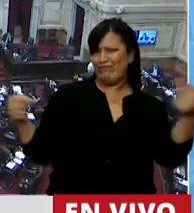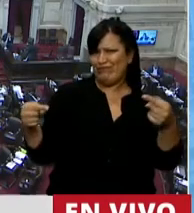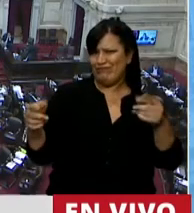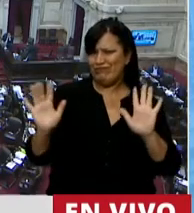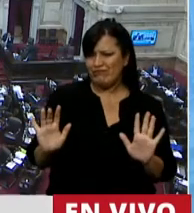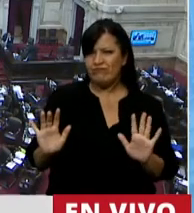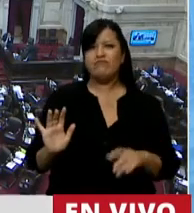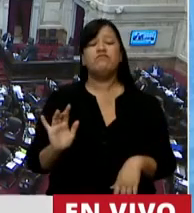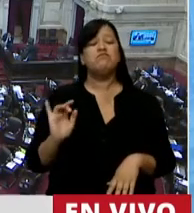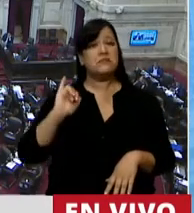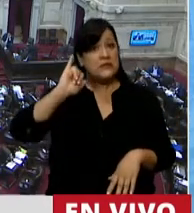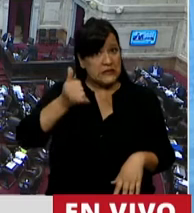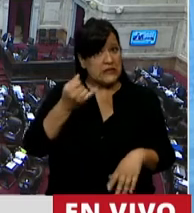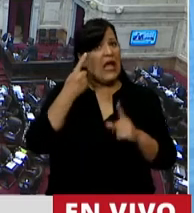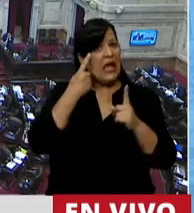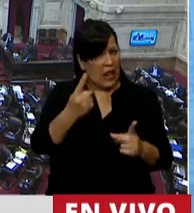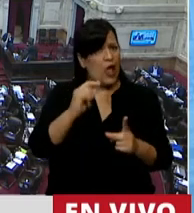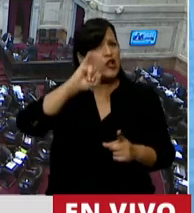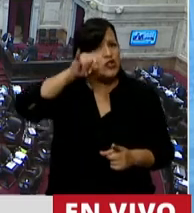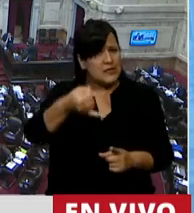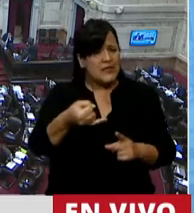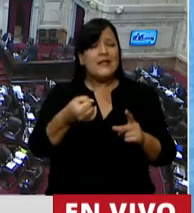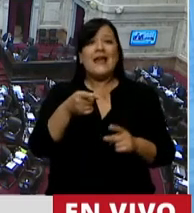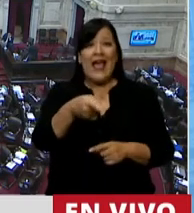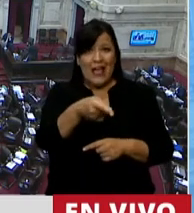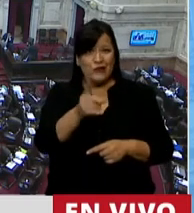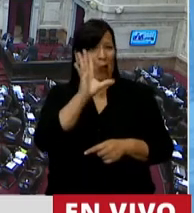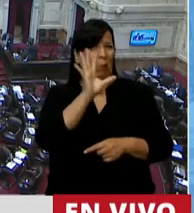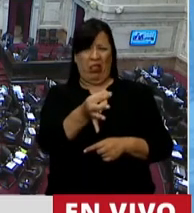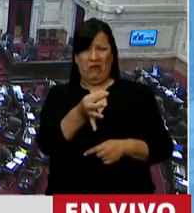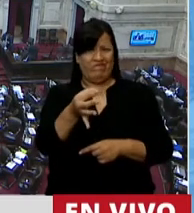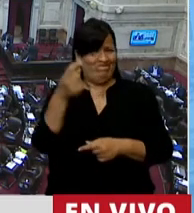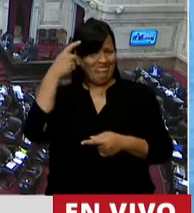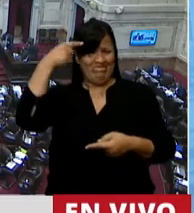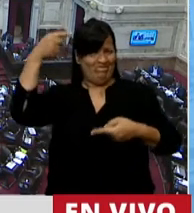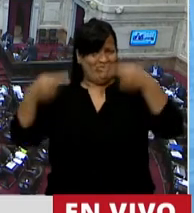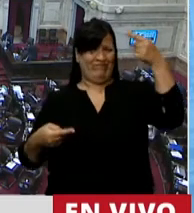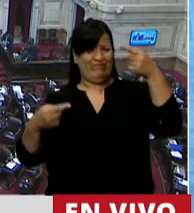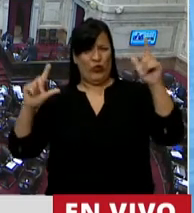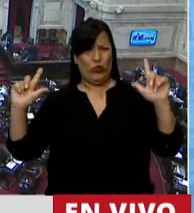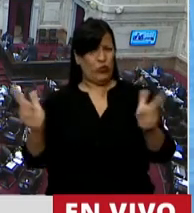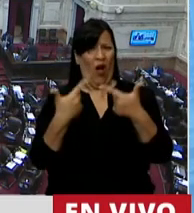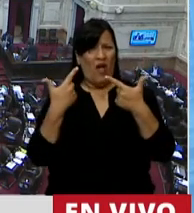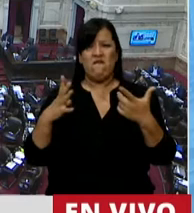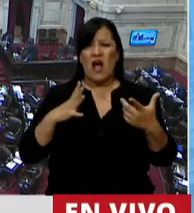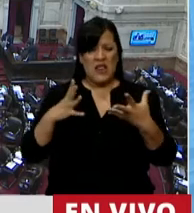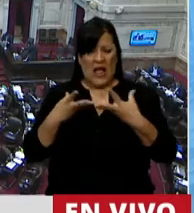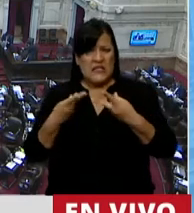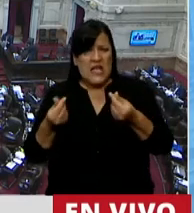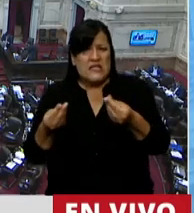Sí creo que demuestra una vez más la incoherencia y la falta de sensibilidad